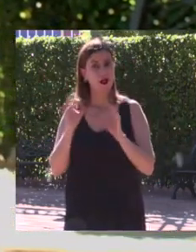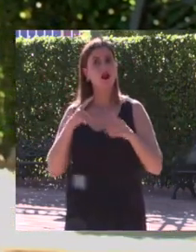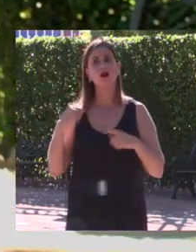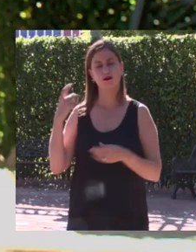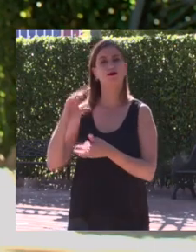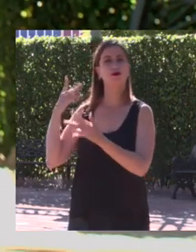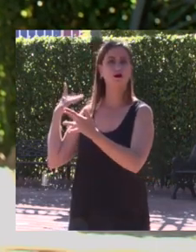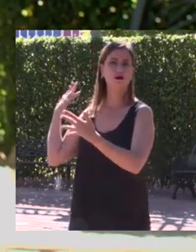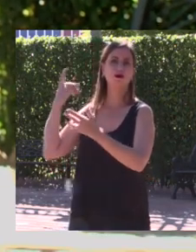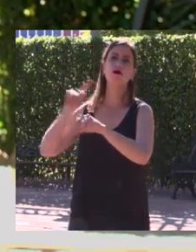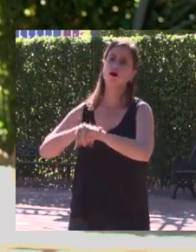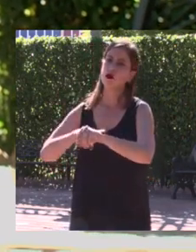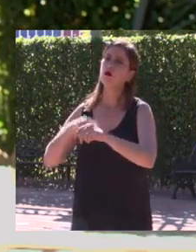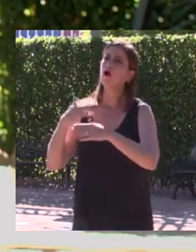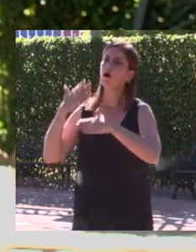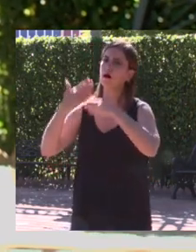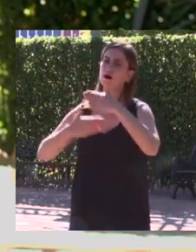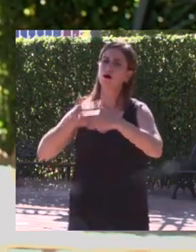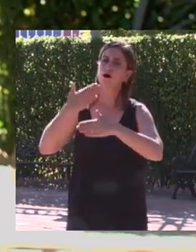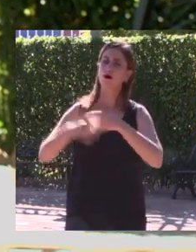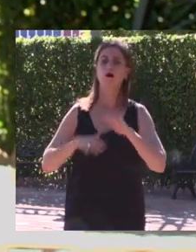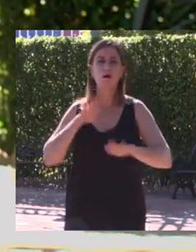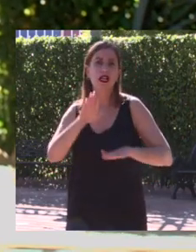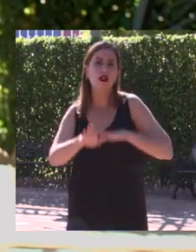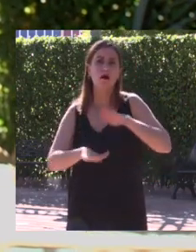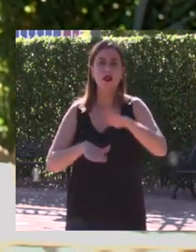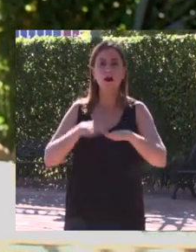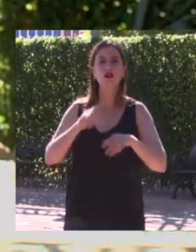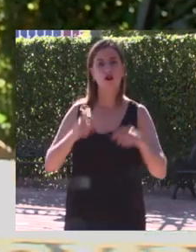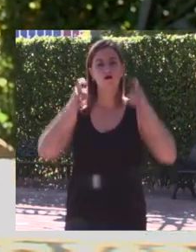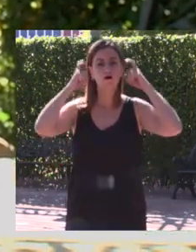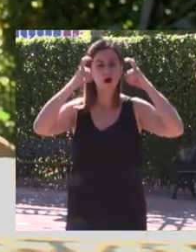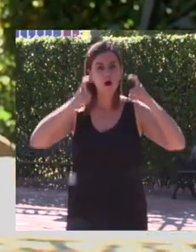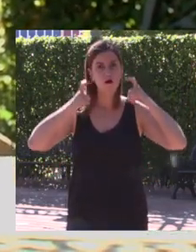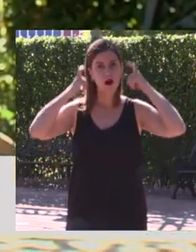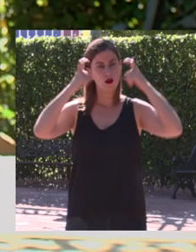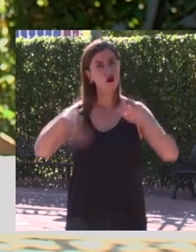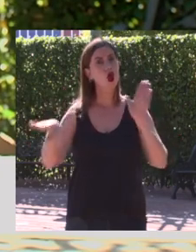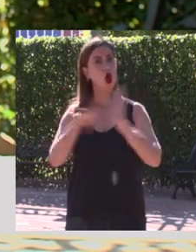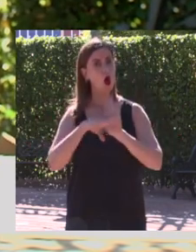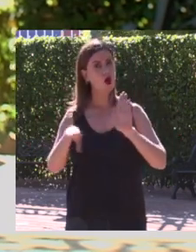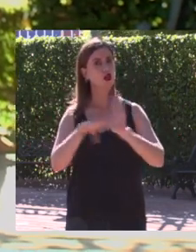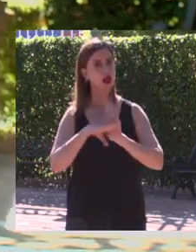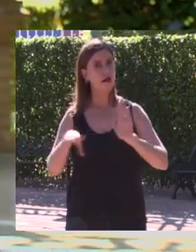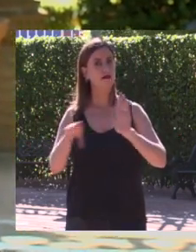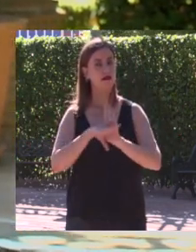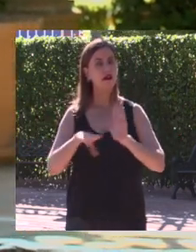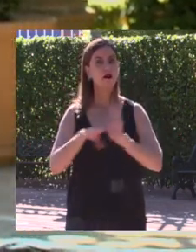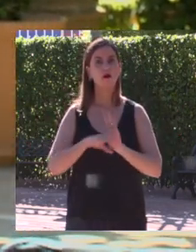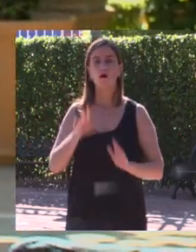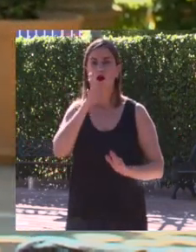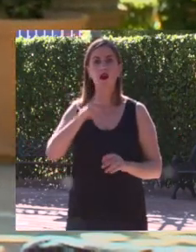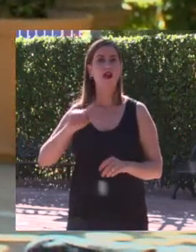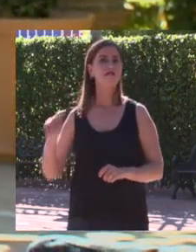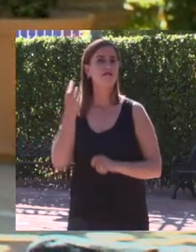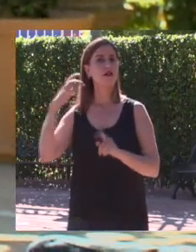para largo tenemos que ir allí de una manera constante porque al final lo